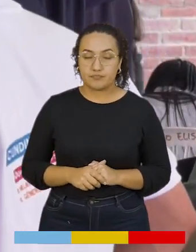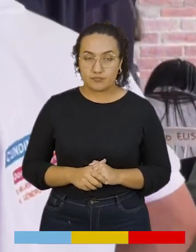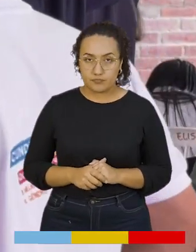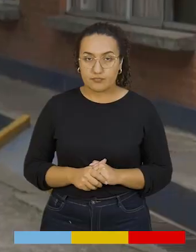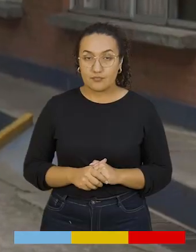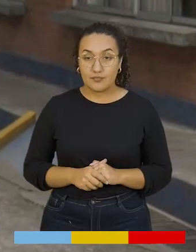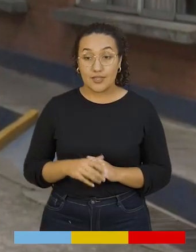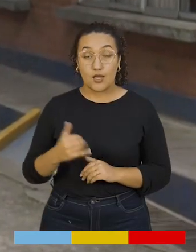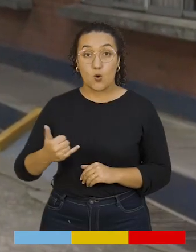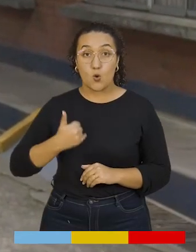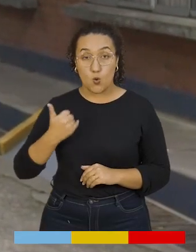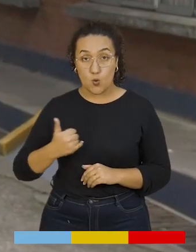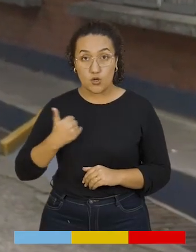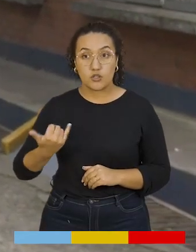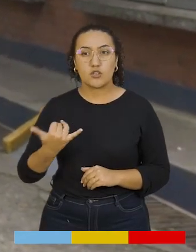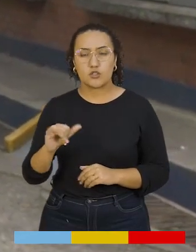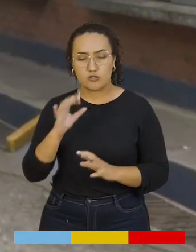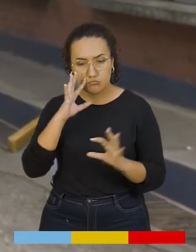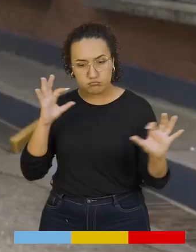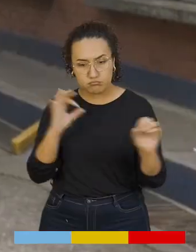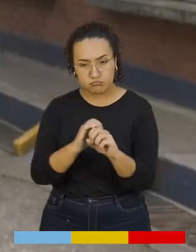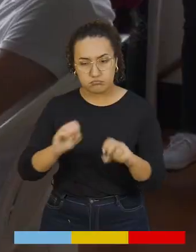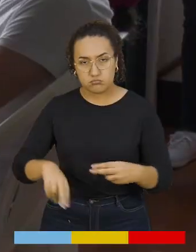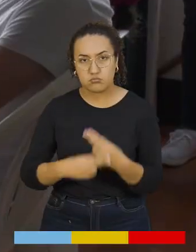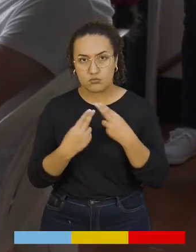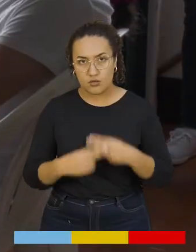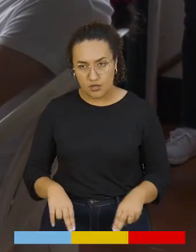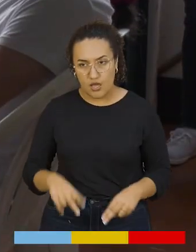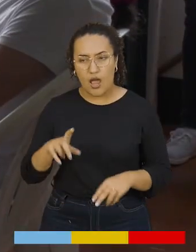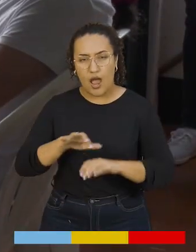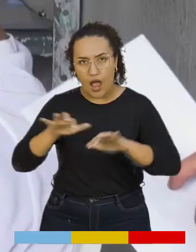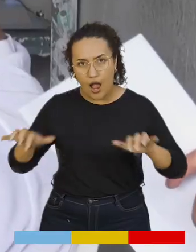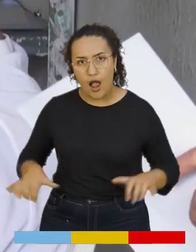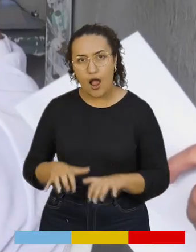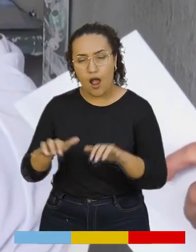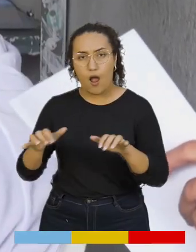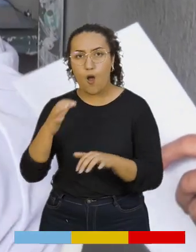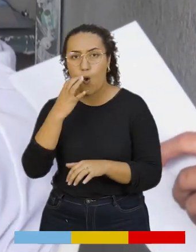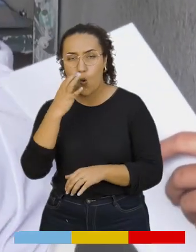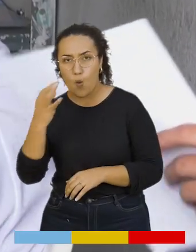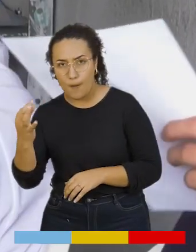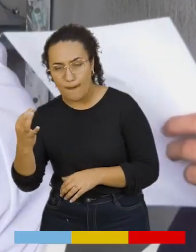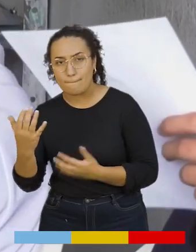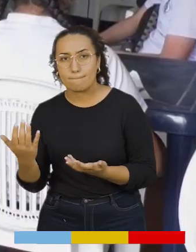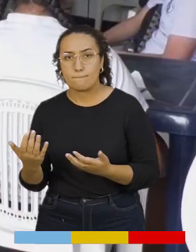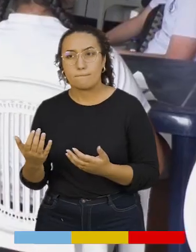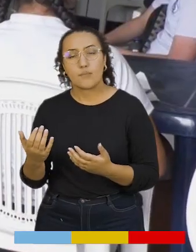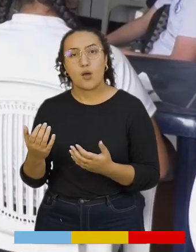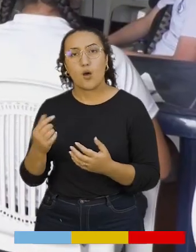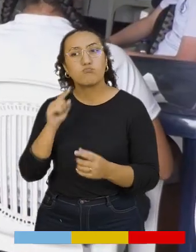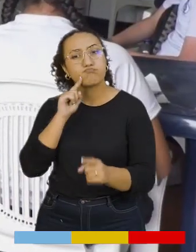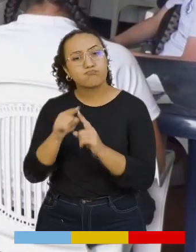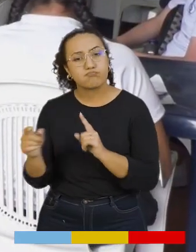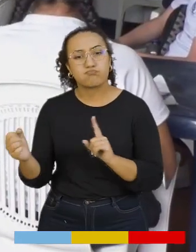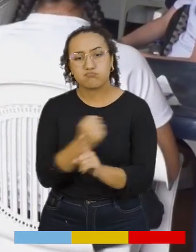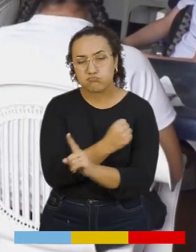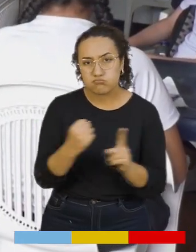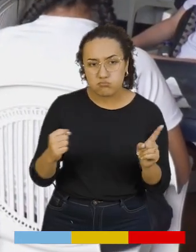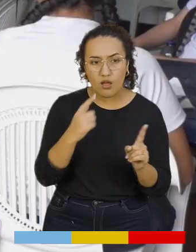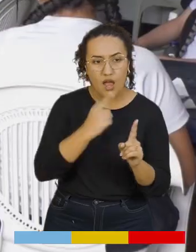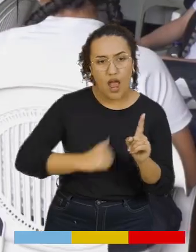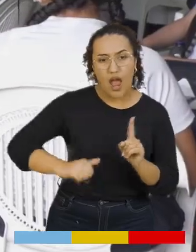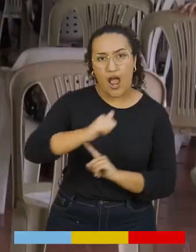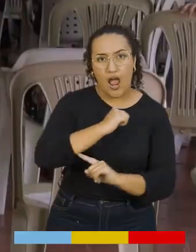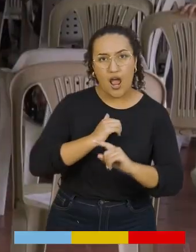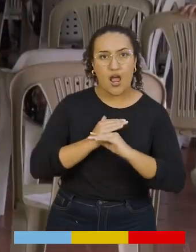pues adolescentes que ya tienen un enfoque también de género y trabajamos con ellos actividades de masculinidades, actividades de violencias, de